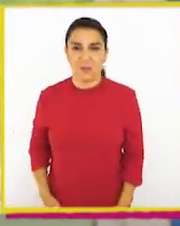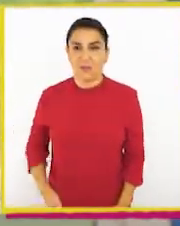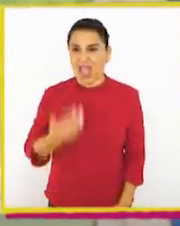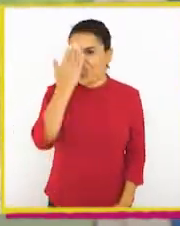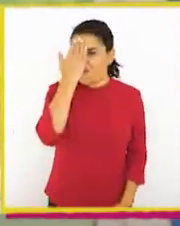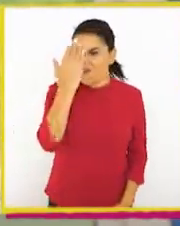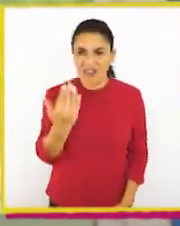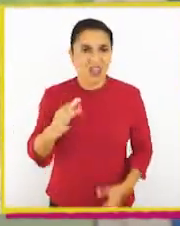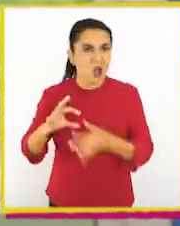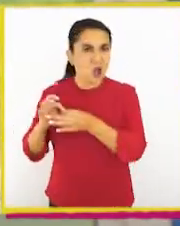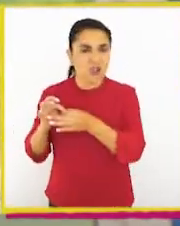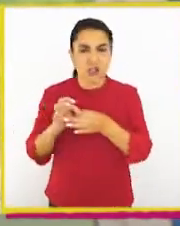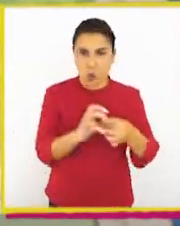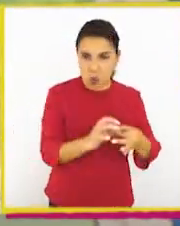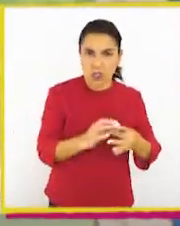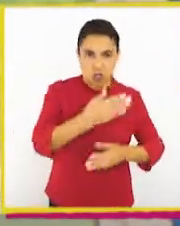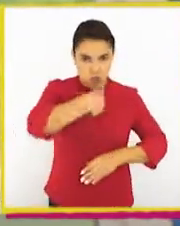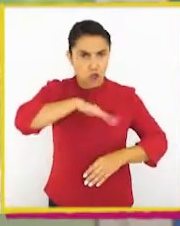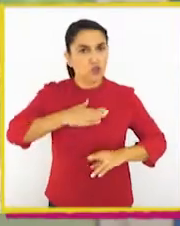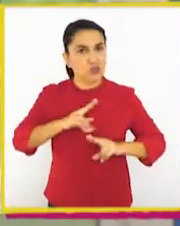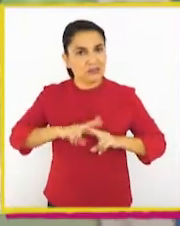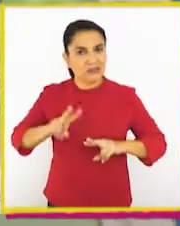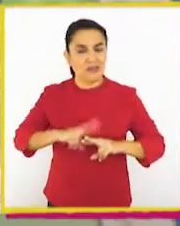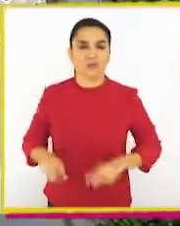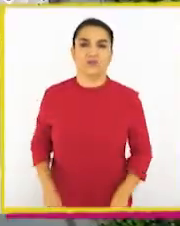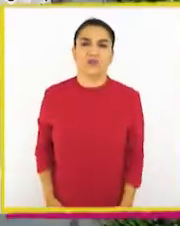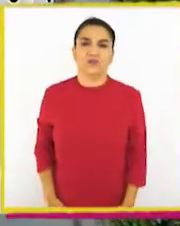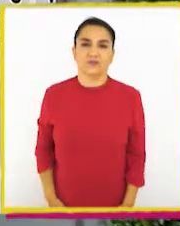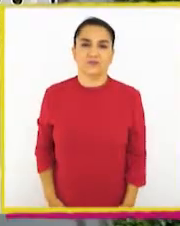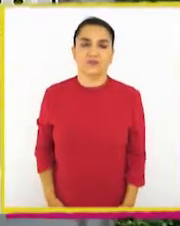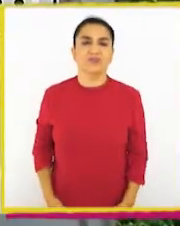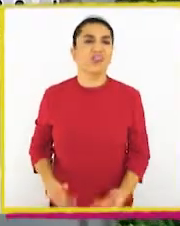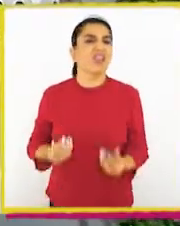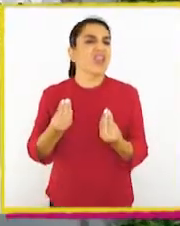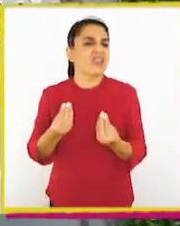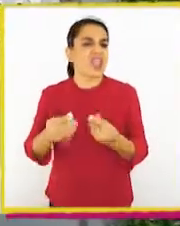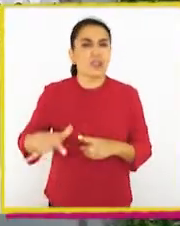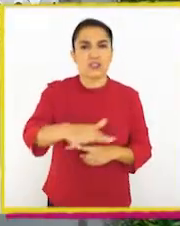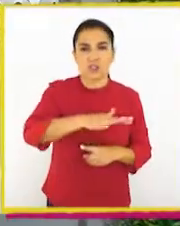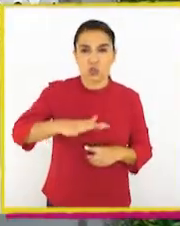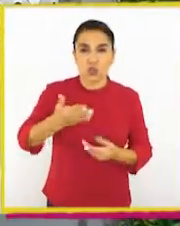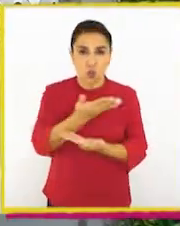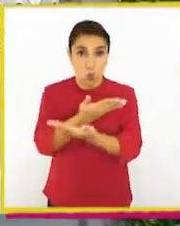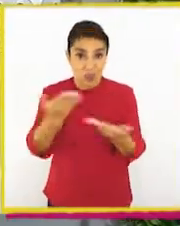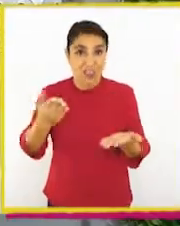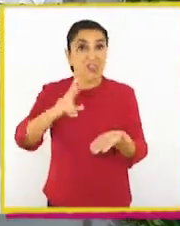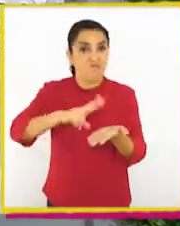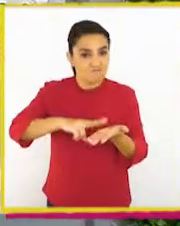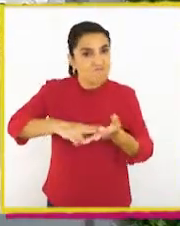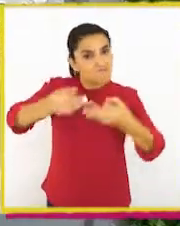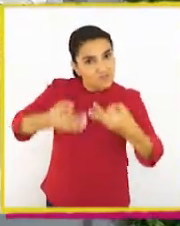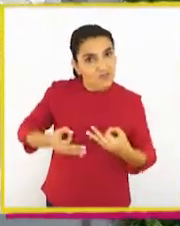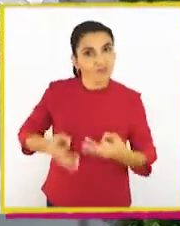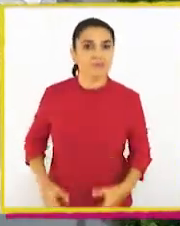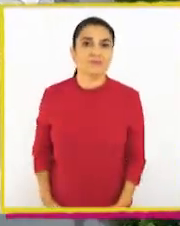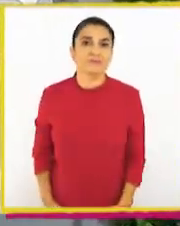Es afrontar las consecuencias de nuestras acciones. ¿En qué momentos han sido honestos?